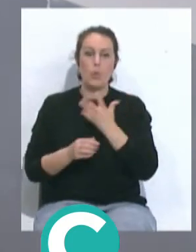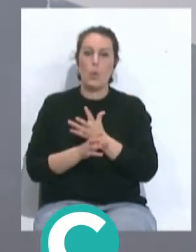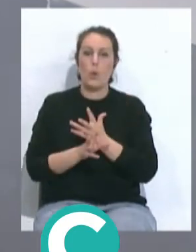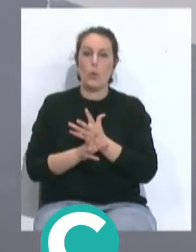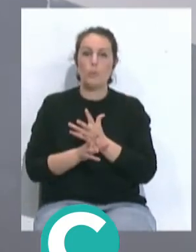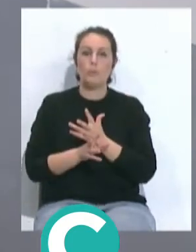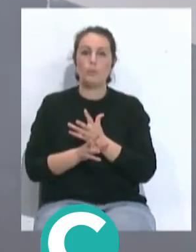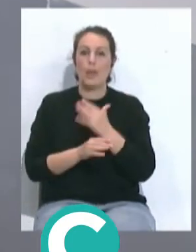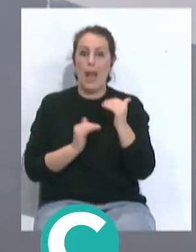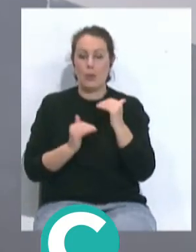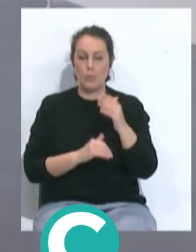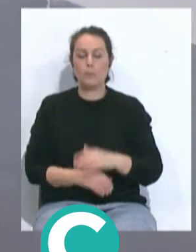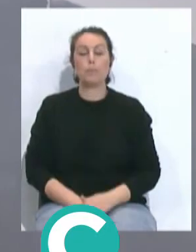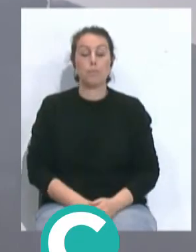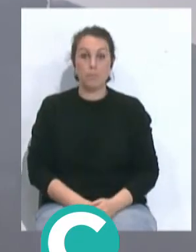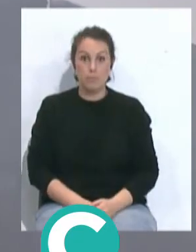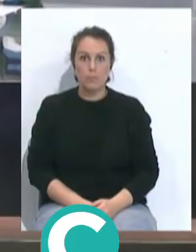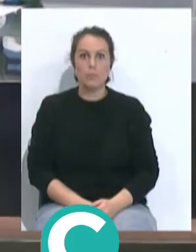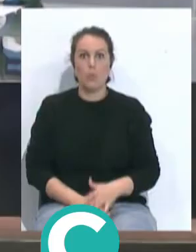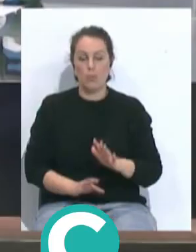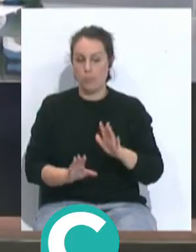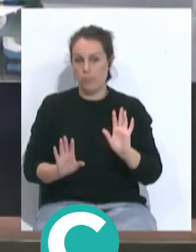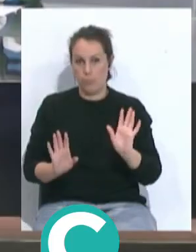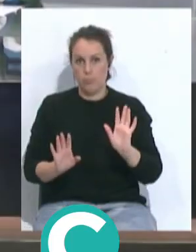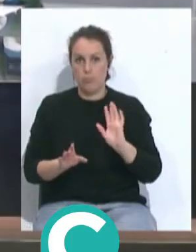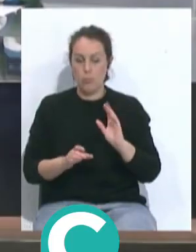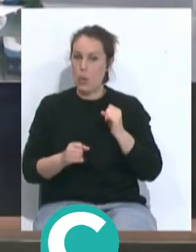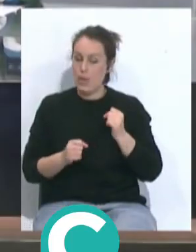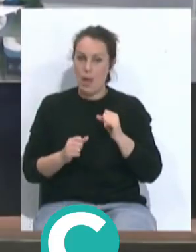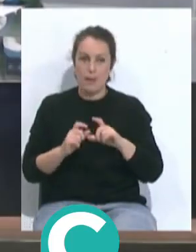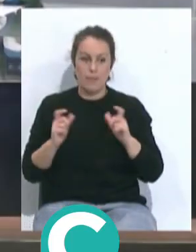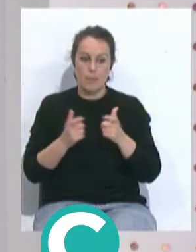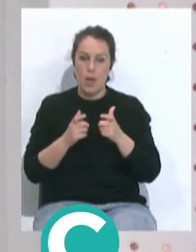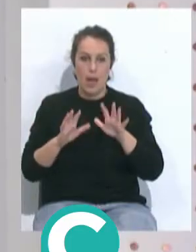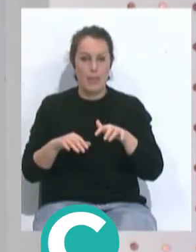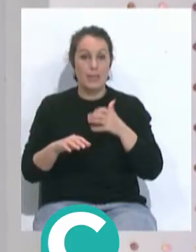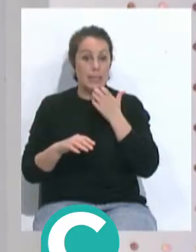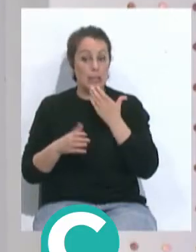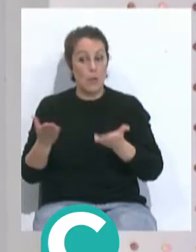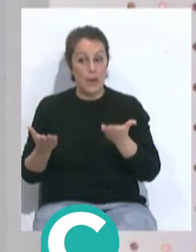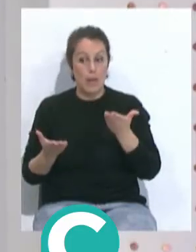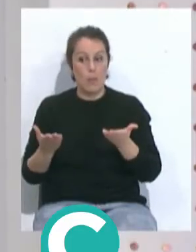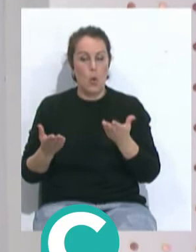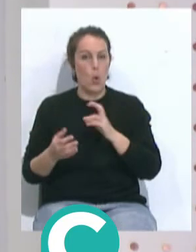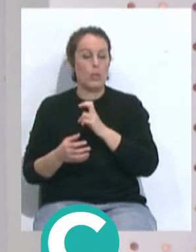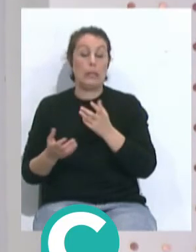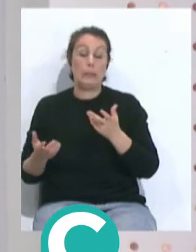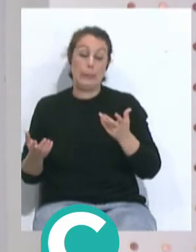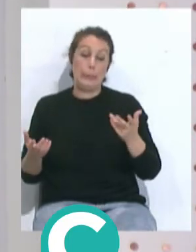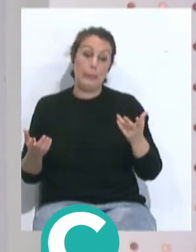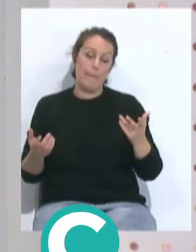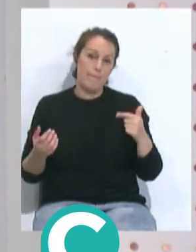por alto. Sí, porque sin desmerecer ni mucho menos el potencial de la plantilla del Cádiz pero si la comparamos con otras pues